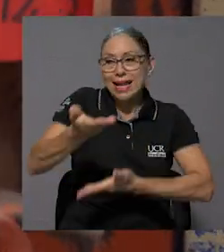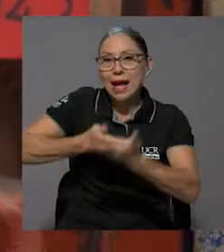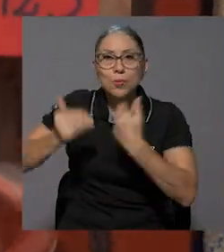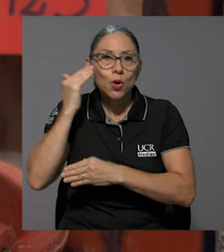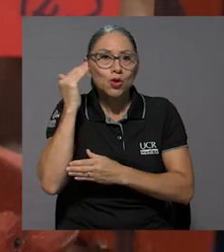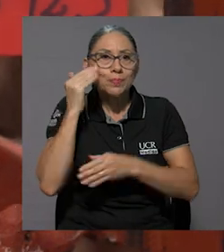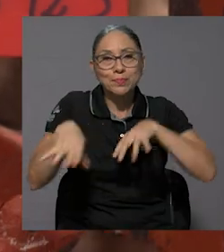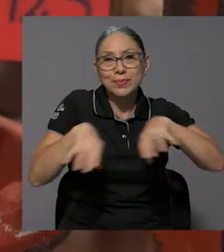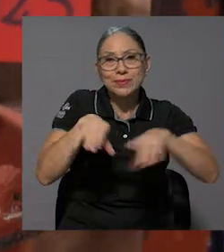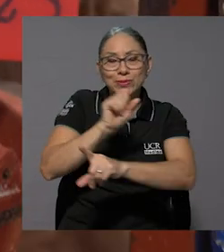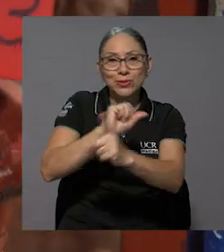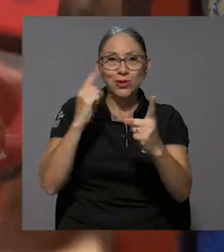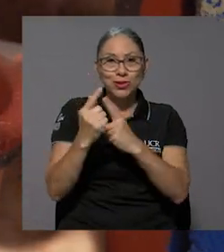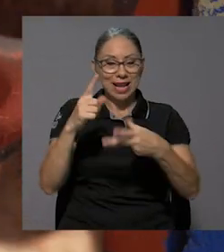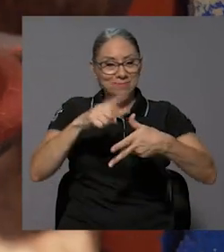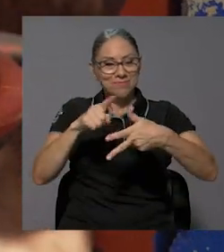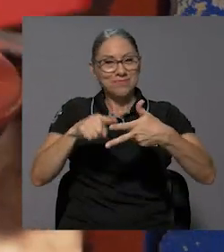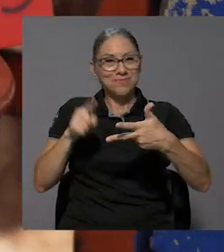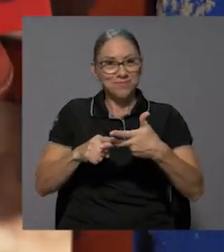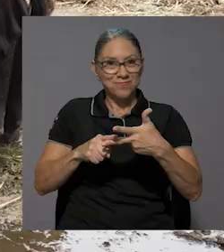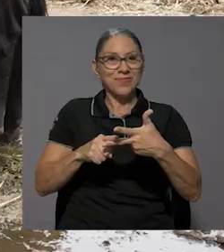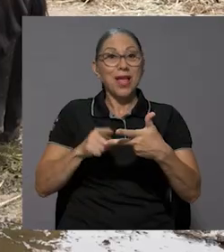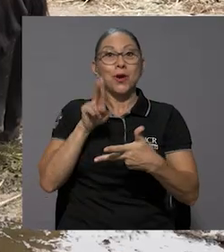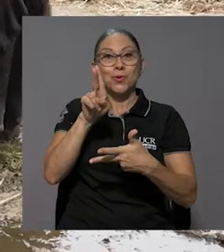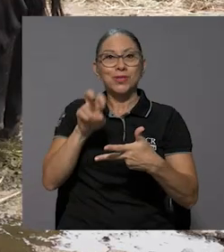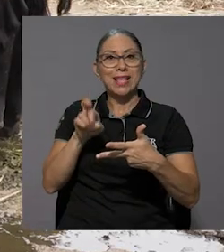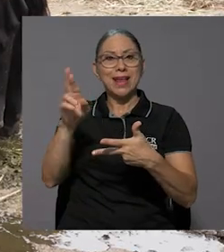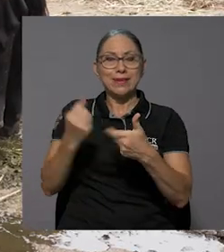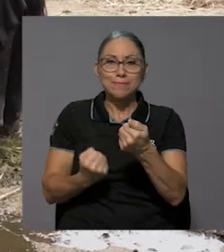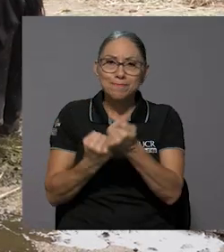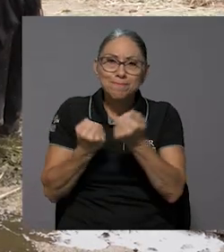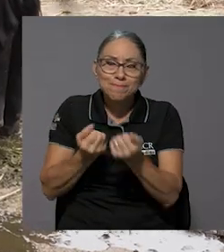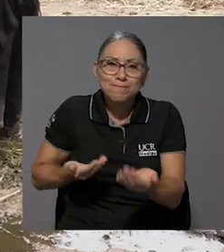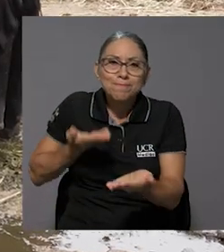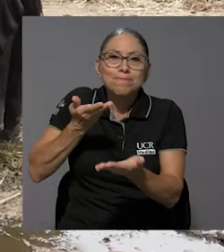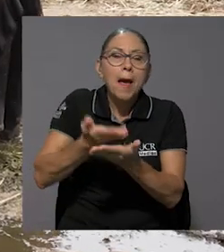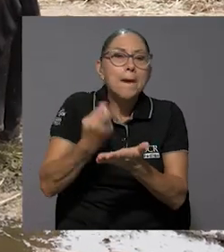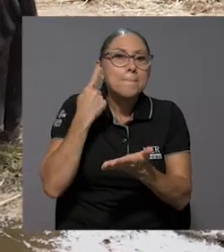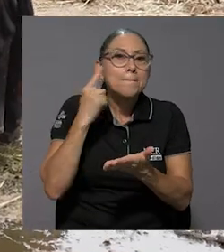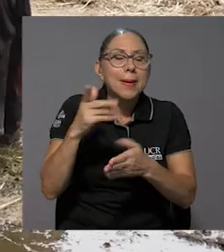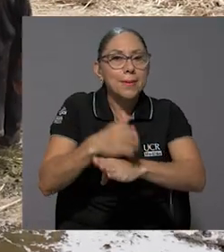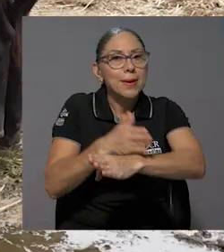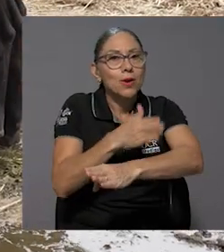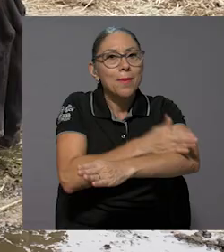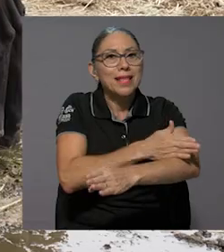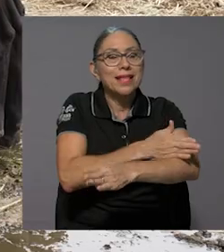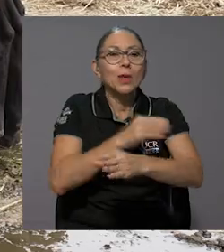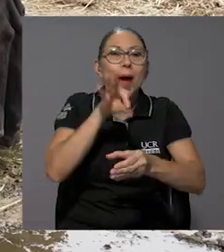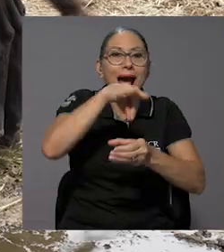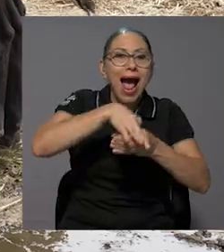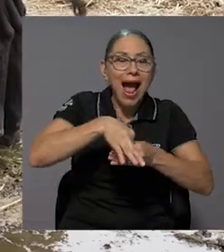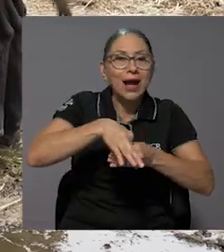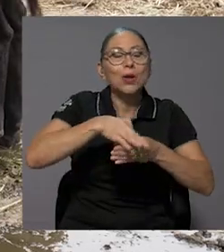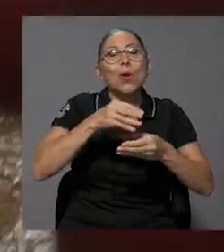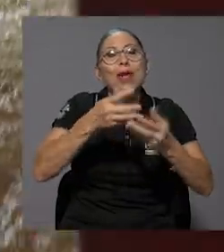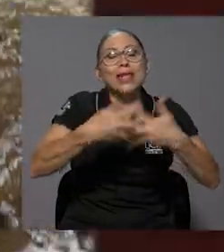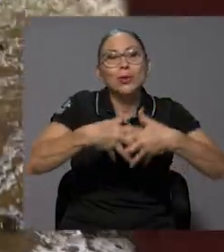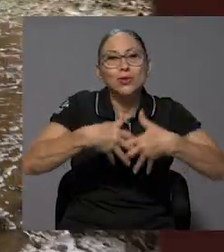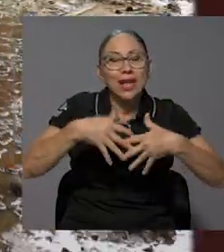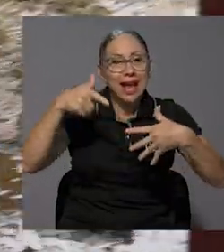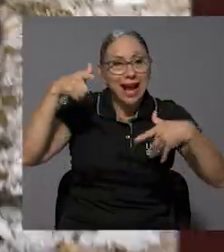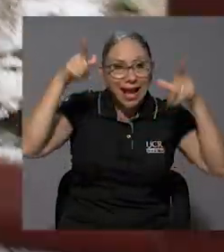conocimiento y la acción social serán parte del aporte de la UCR para el mejoramiento de la agroindustria ganadera y el desarrollo